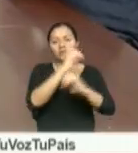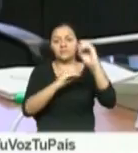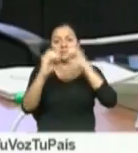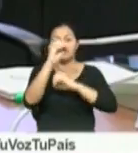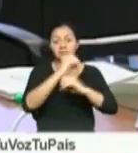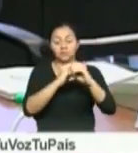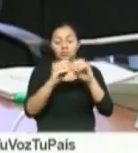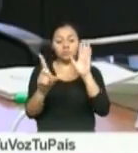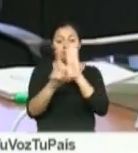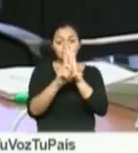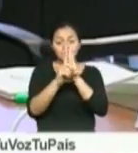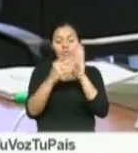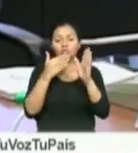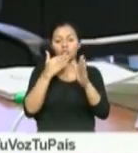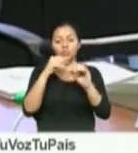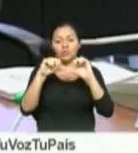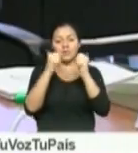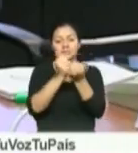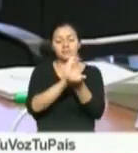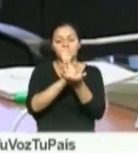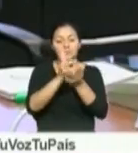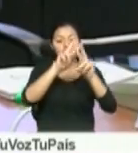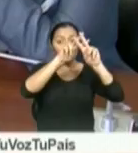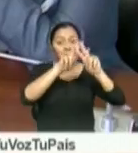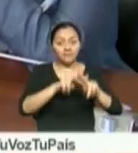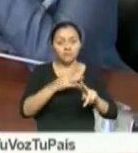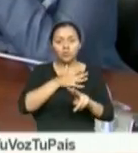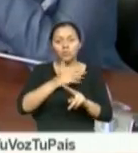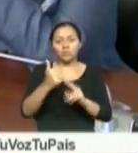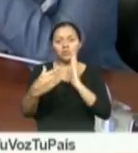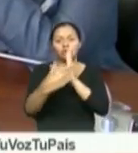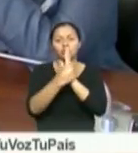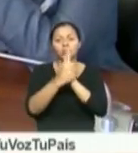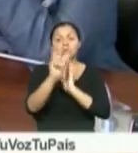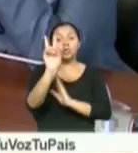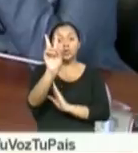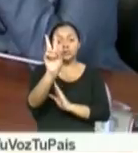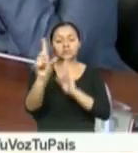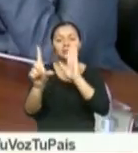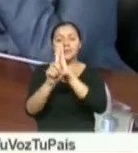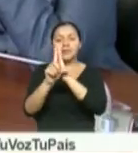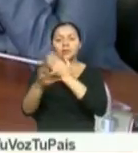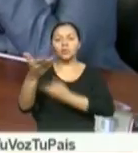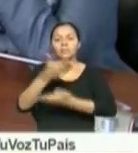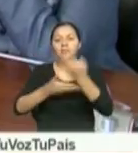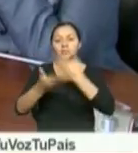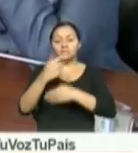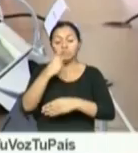legislativa se apresta a continuar con la revisión del libro segundo del proyecto de Código de Comercio.